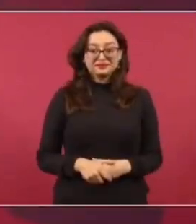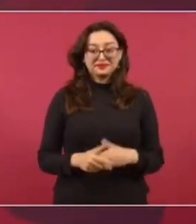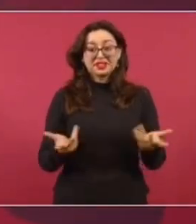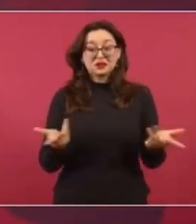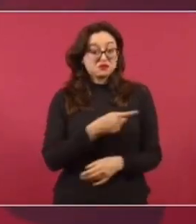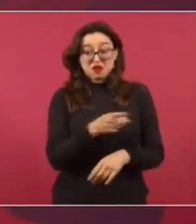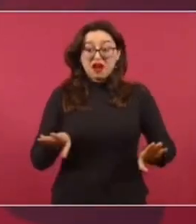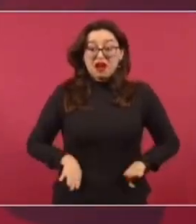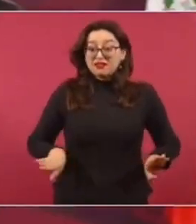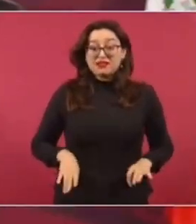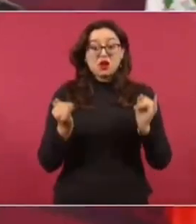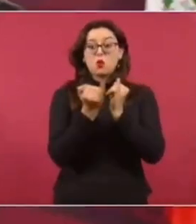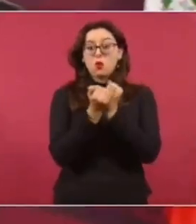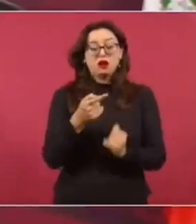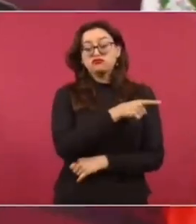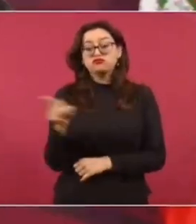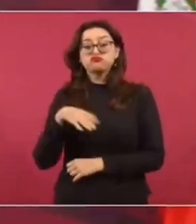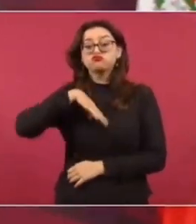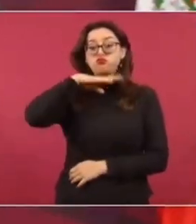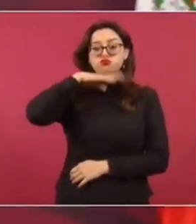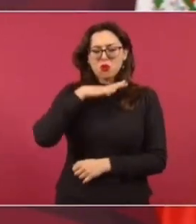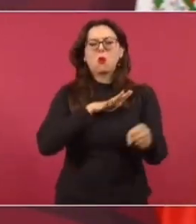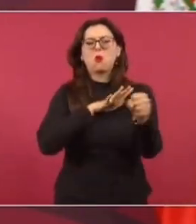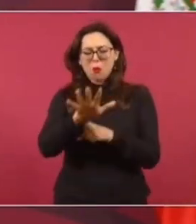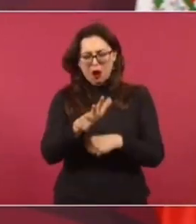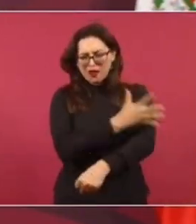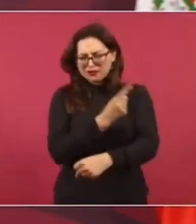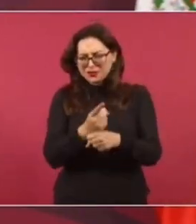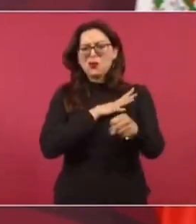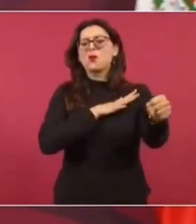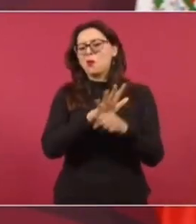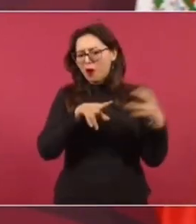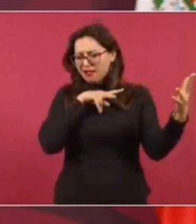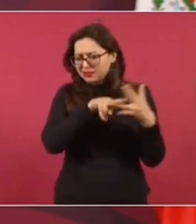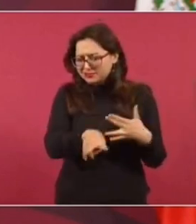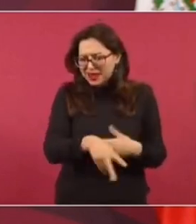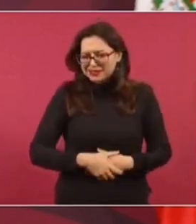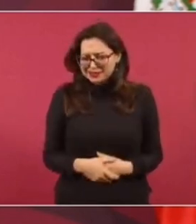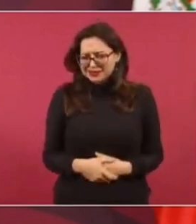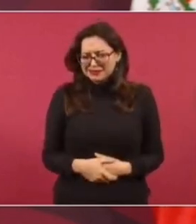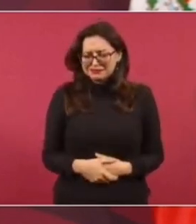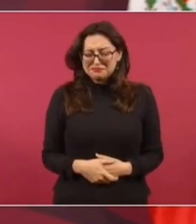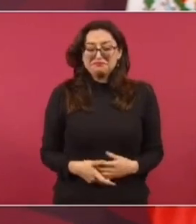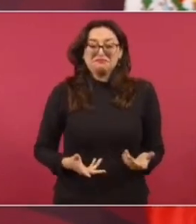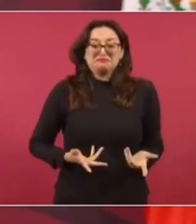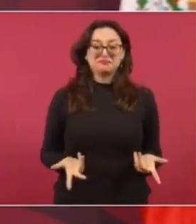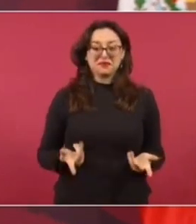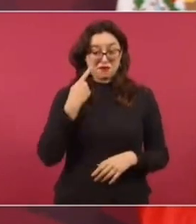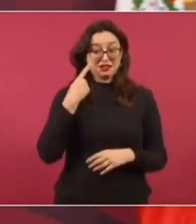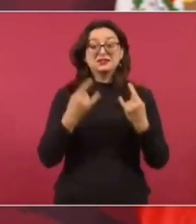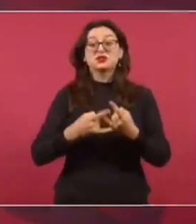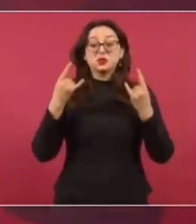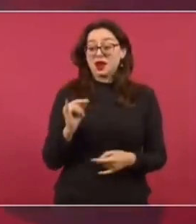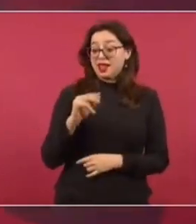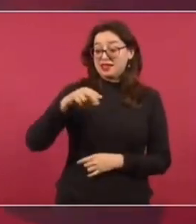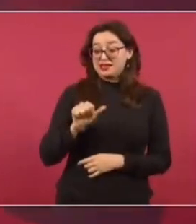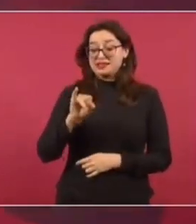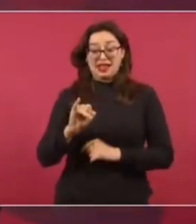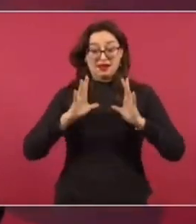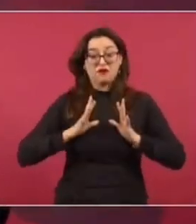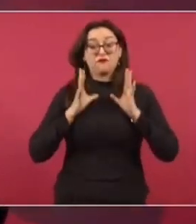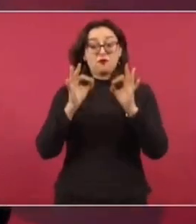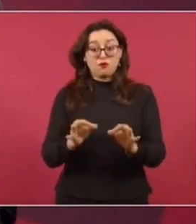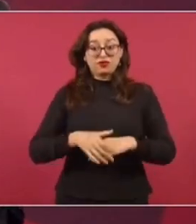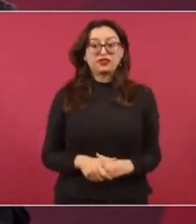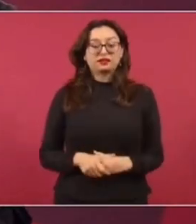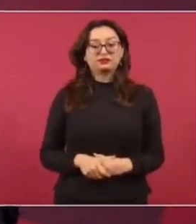Esos nunca ven nada. Qué transparencia puede haber si apenas habían creado el INAI y